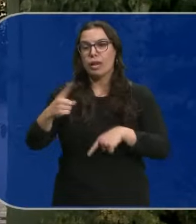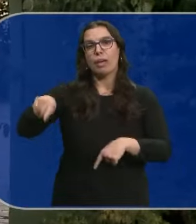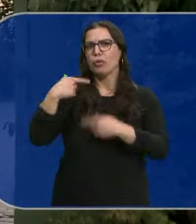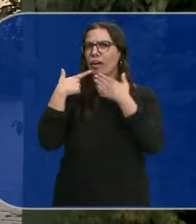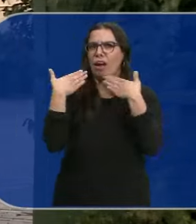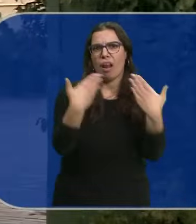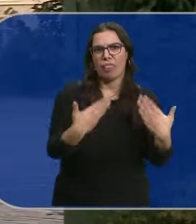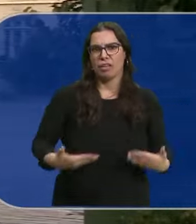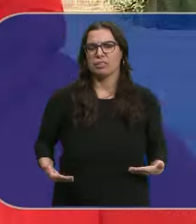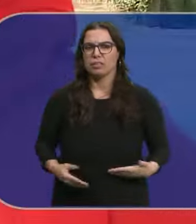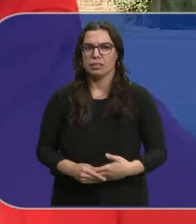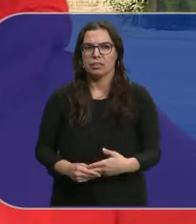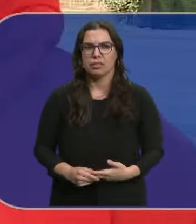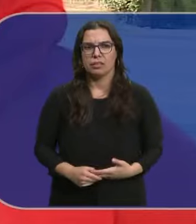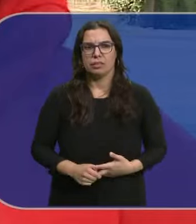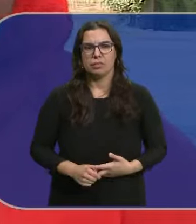están agradecidos